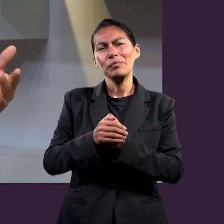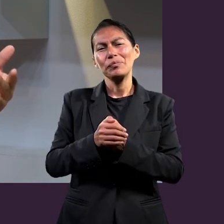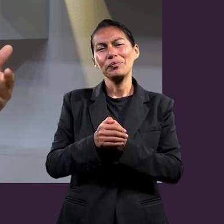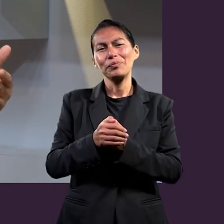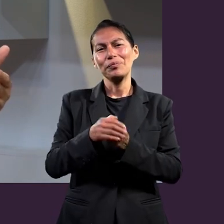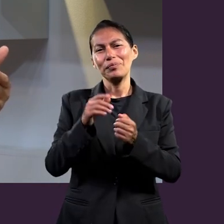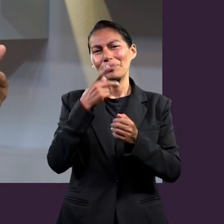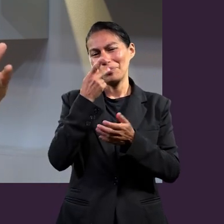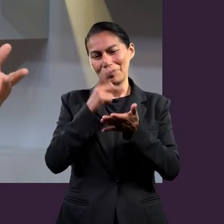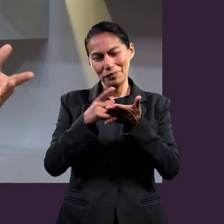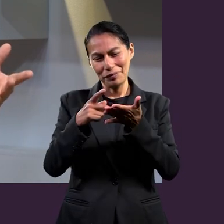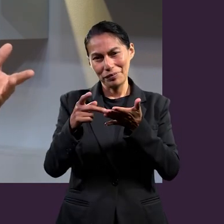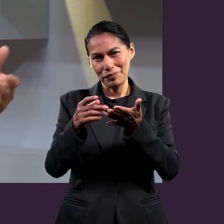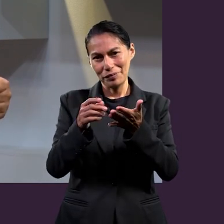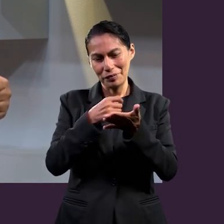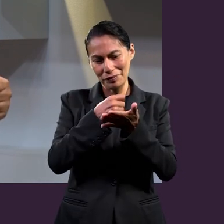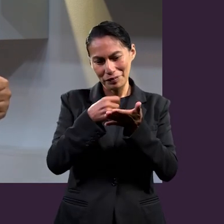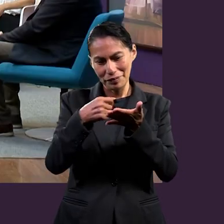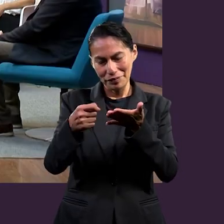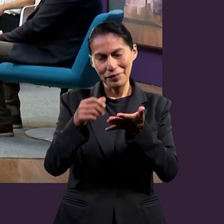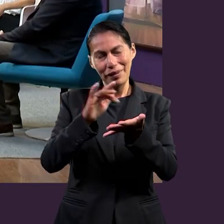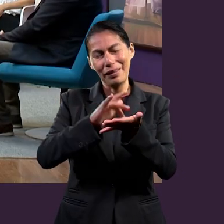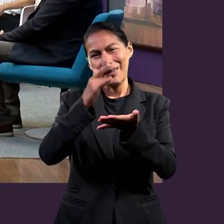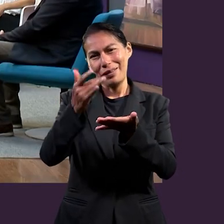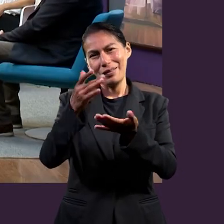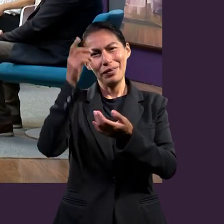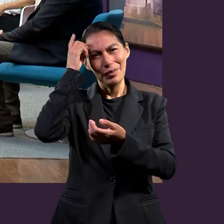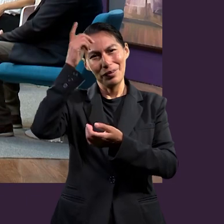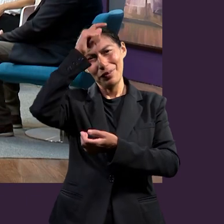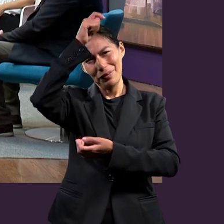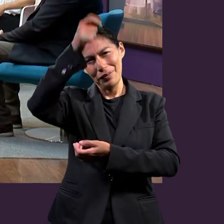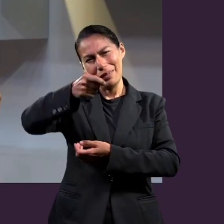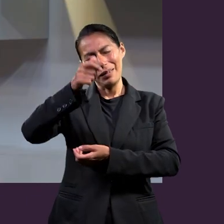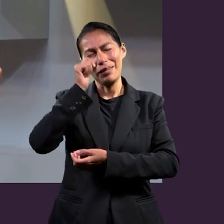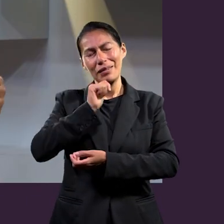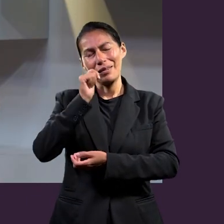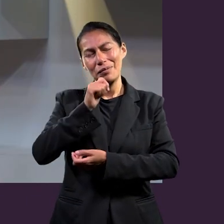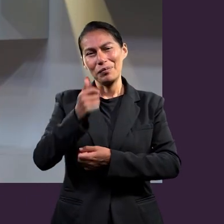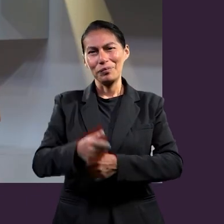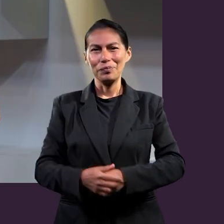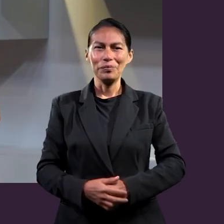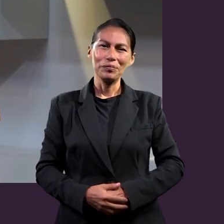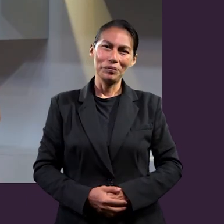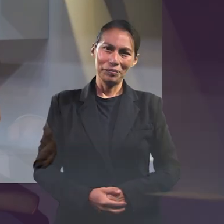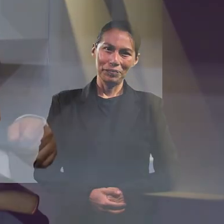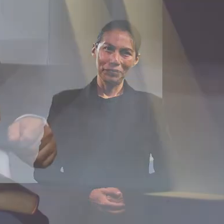que escribió el apóstol Pablo. Les agradezco su compañía y que Dios nos bendiga siempre.